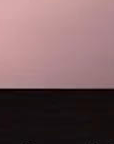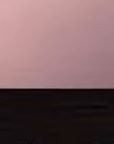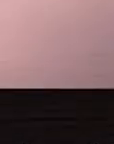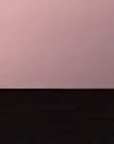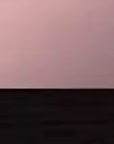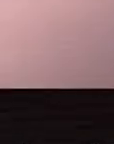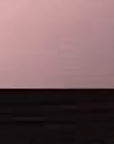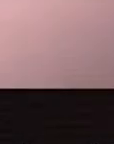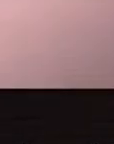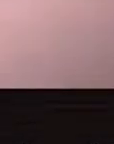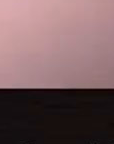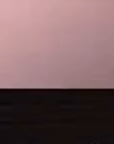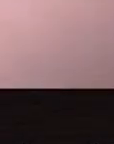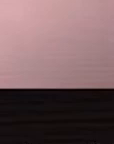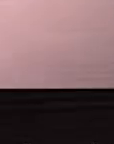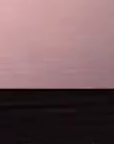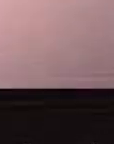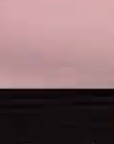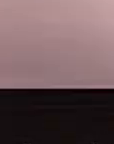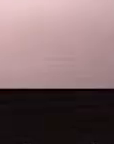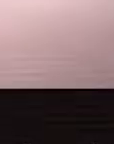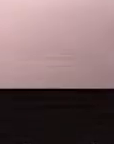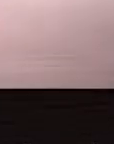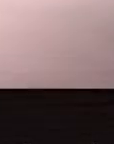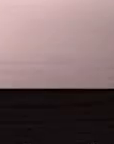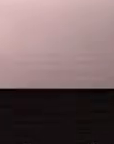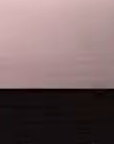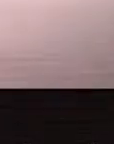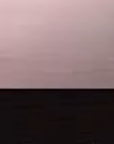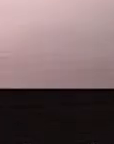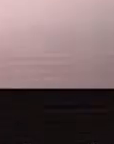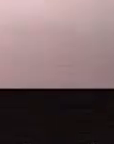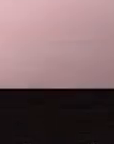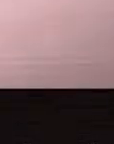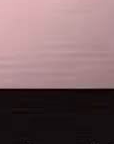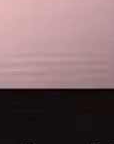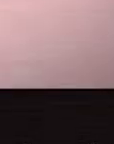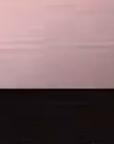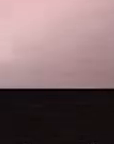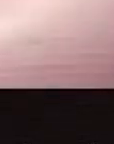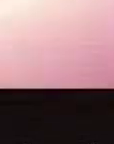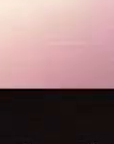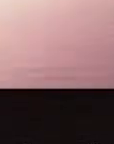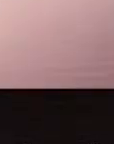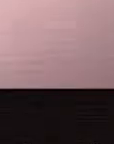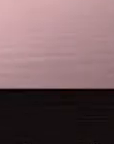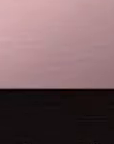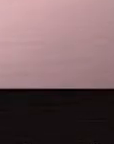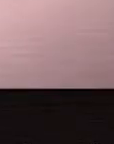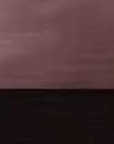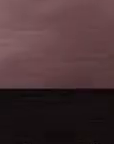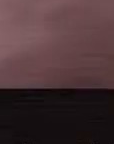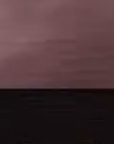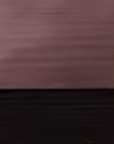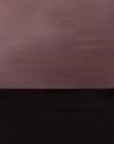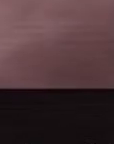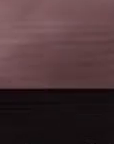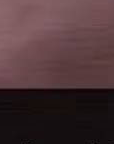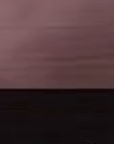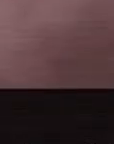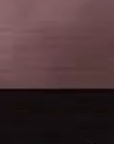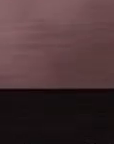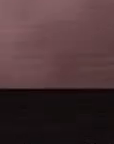el virus no es un organismo vivo, sino una molécula de proteína, no se le mata, sino que se